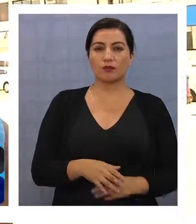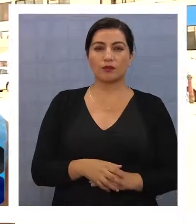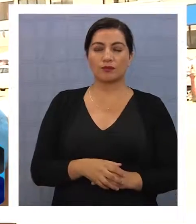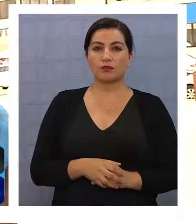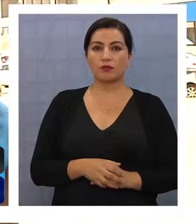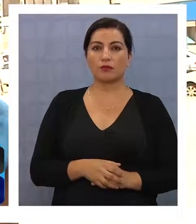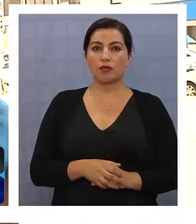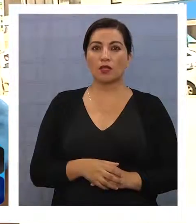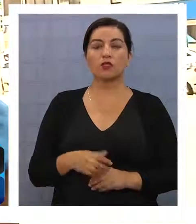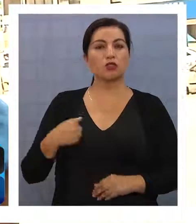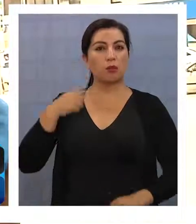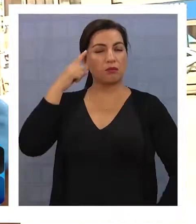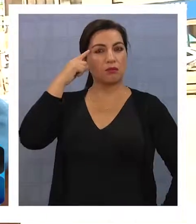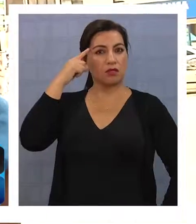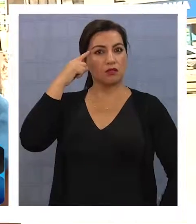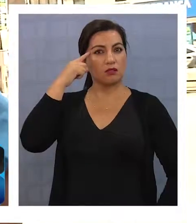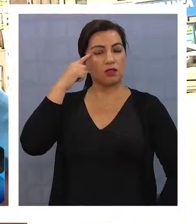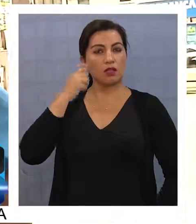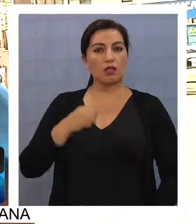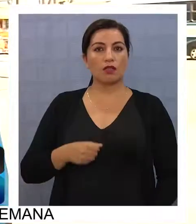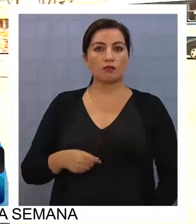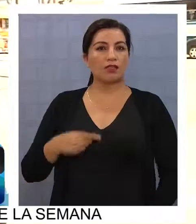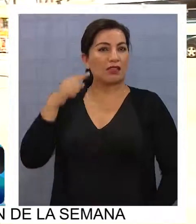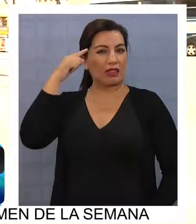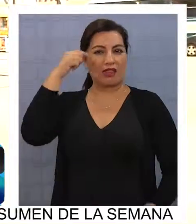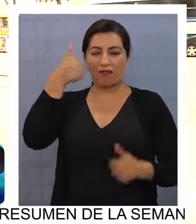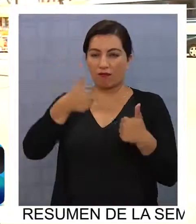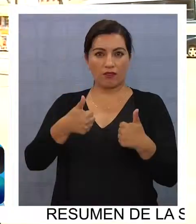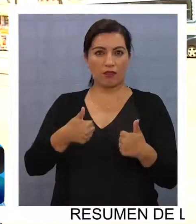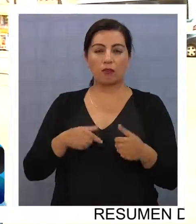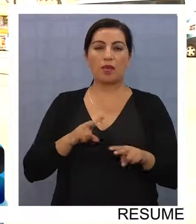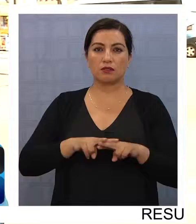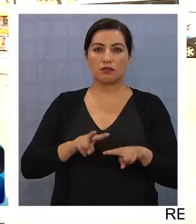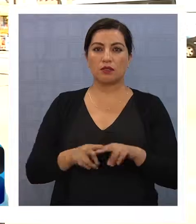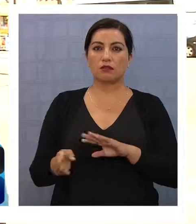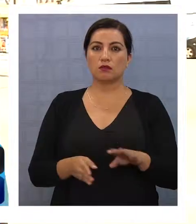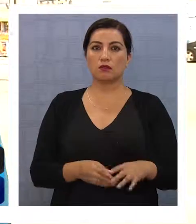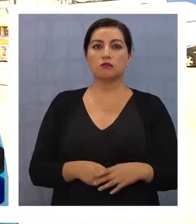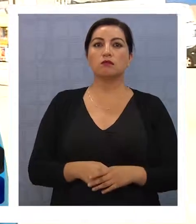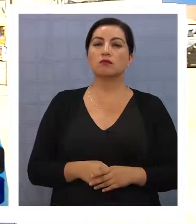Puede que tenga la facultad todavía como para hacerlo. Que no sería de gran ayuda.